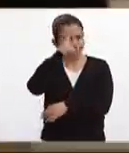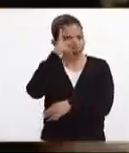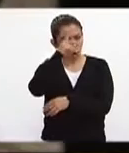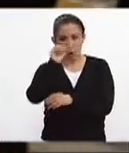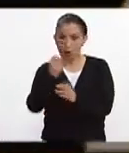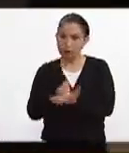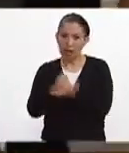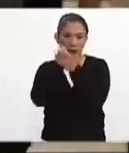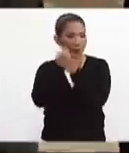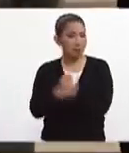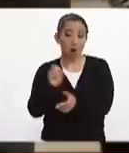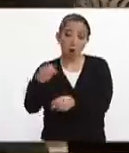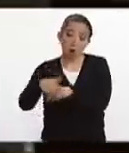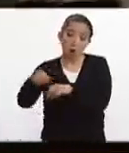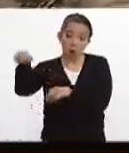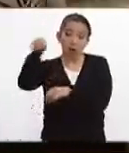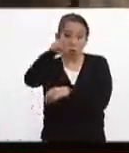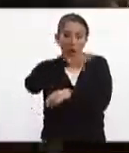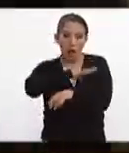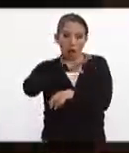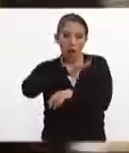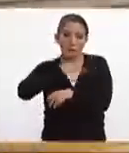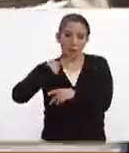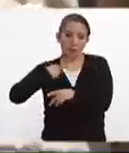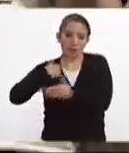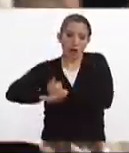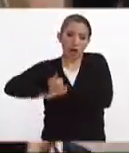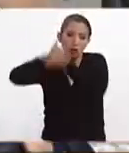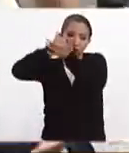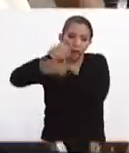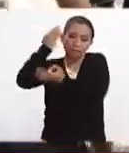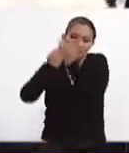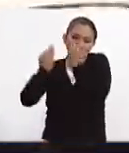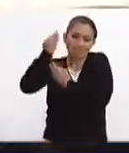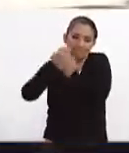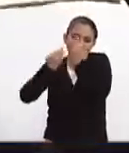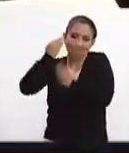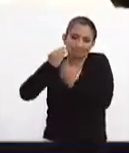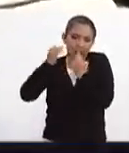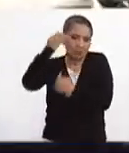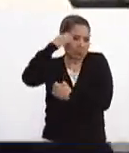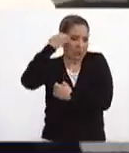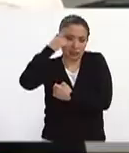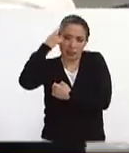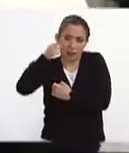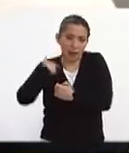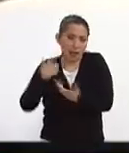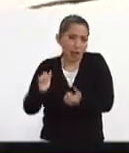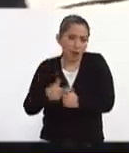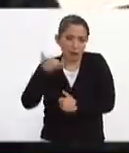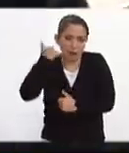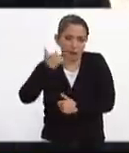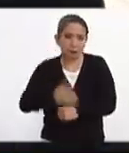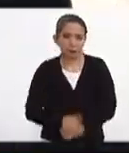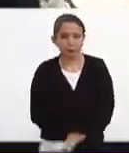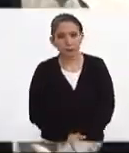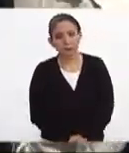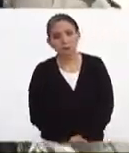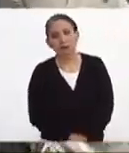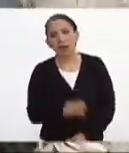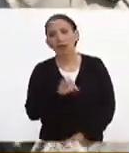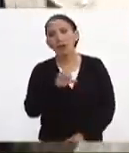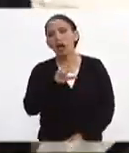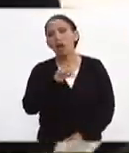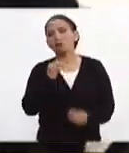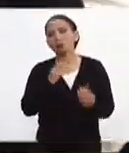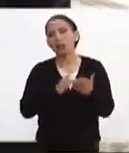a alguno de estos teléfonos que están por ahí de instituciones muy profesionales con mucha experiencia para atender por teléfono Carlos